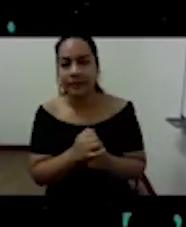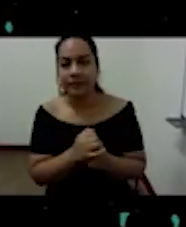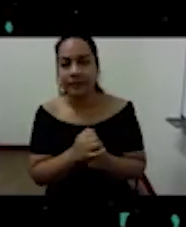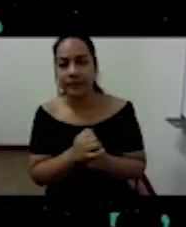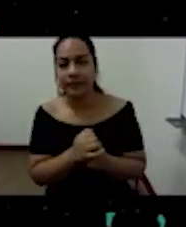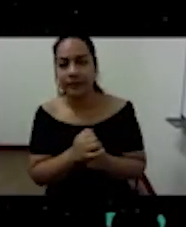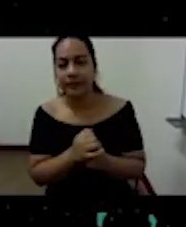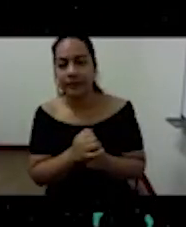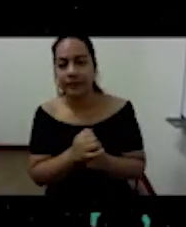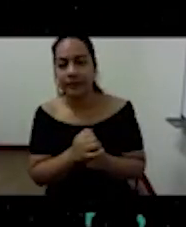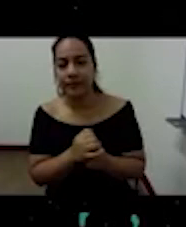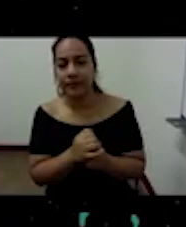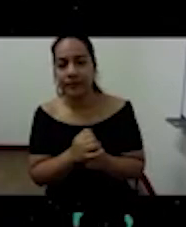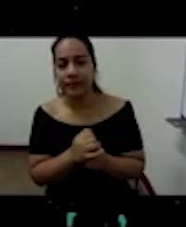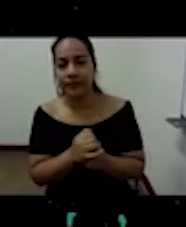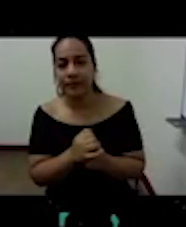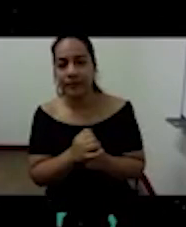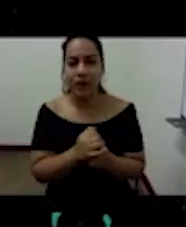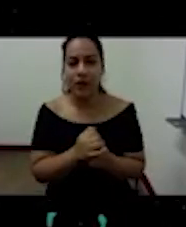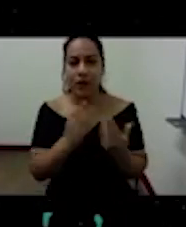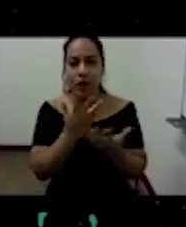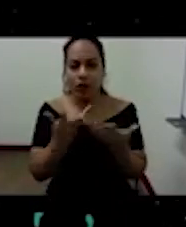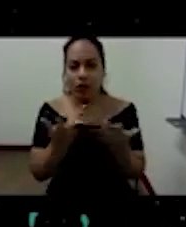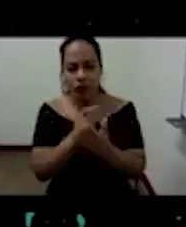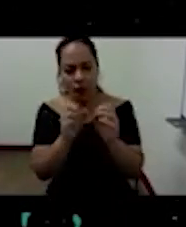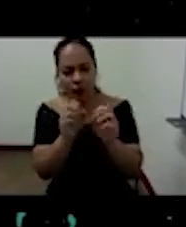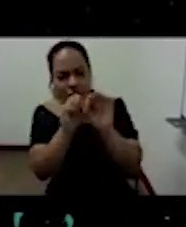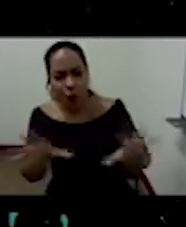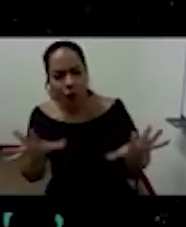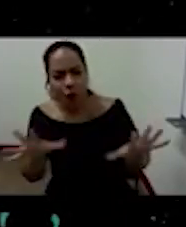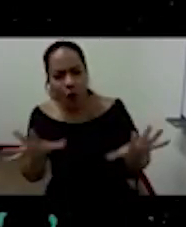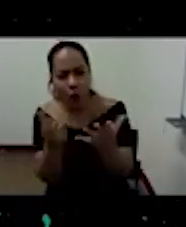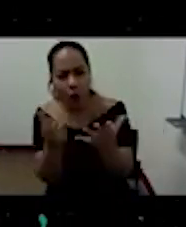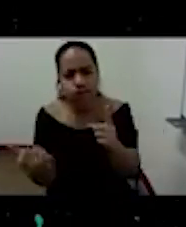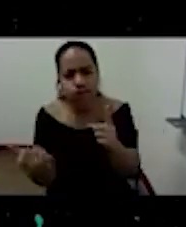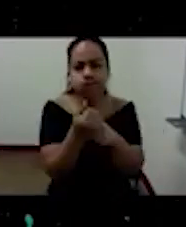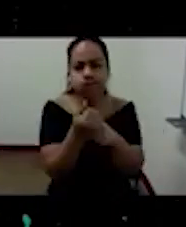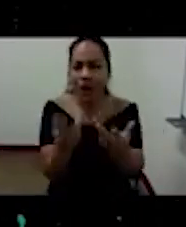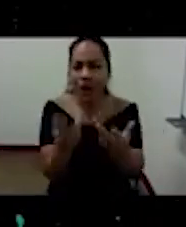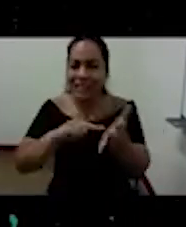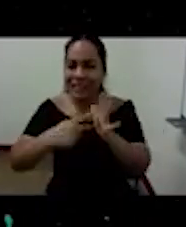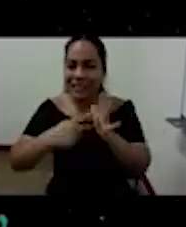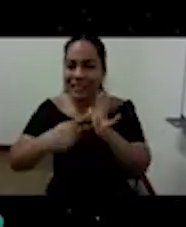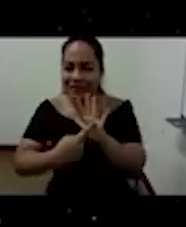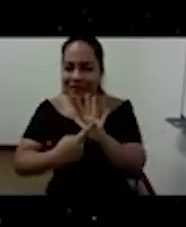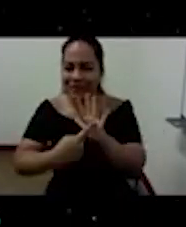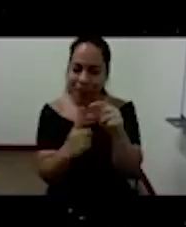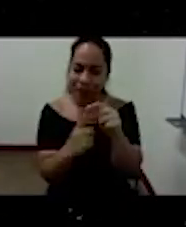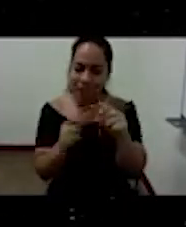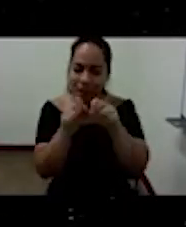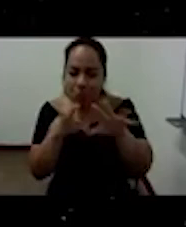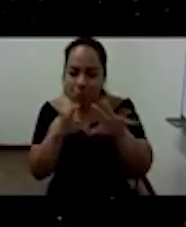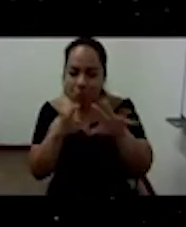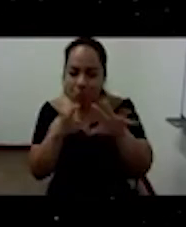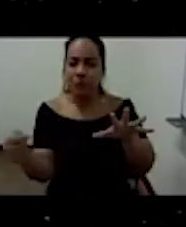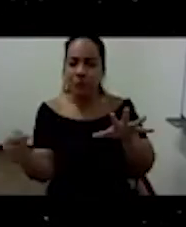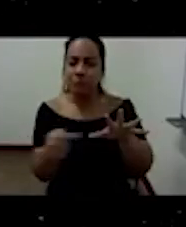Submettir fortuna. Fortuna significa, y